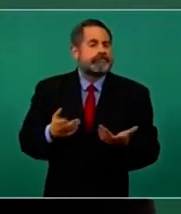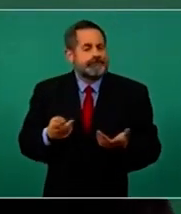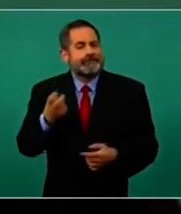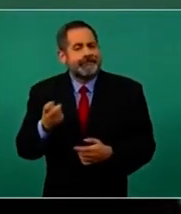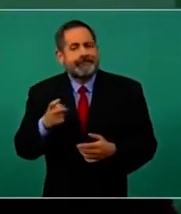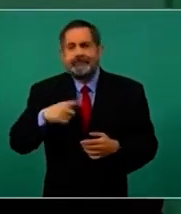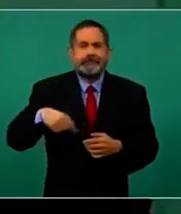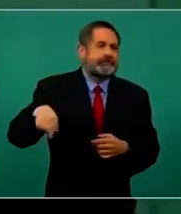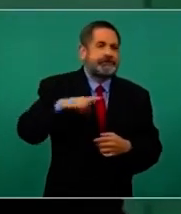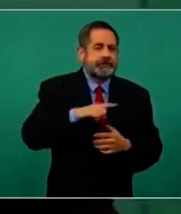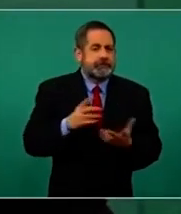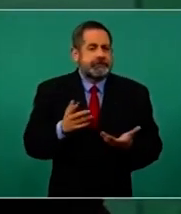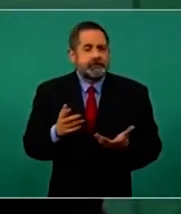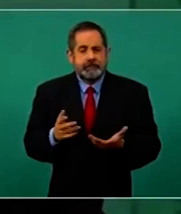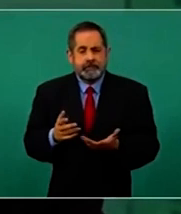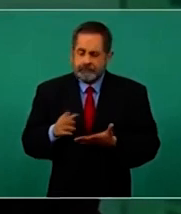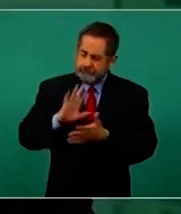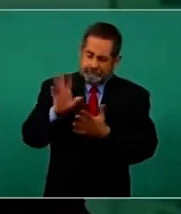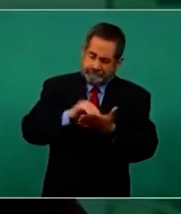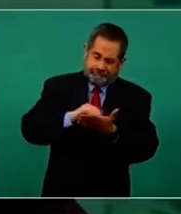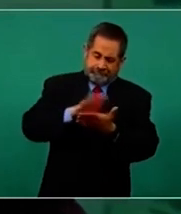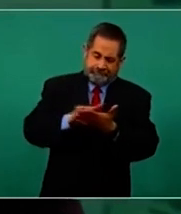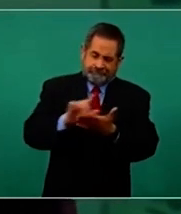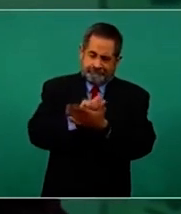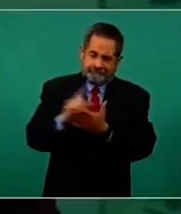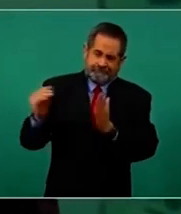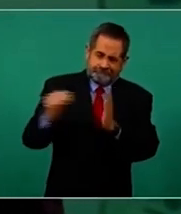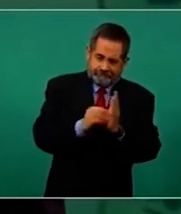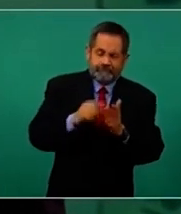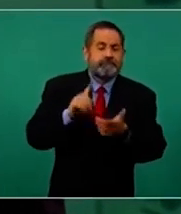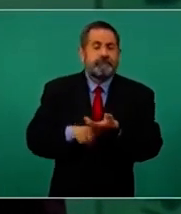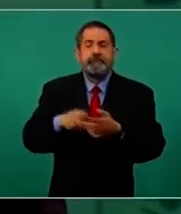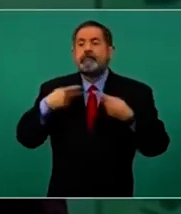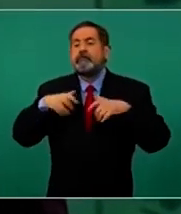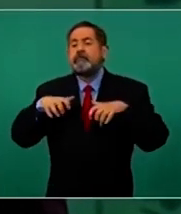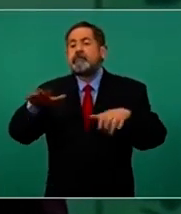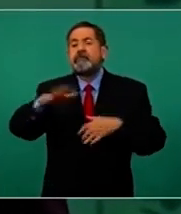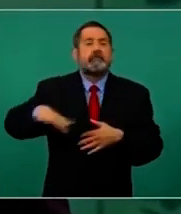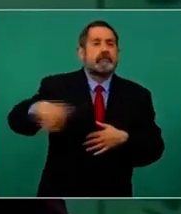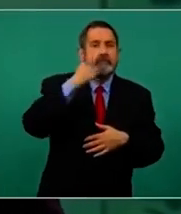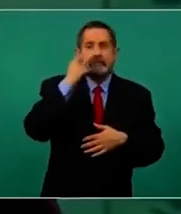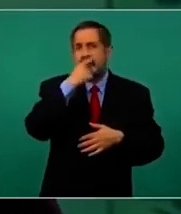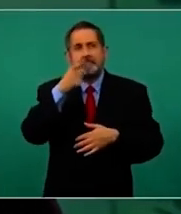Que queda establecido de que el pueblo pone y el pueblo quita.